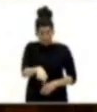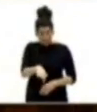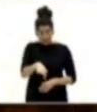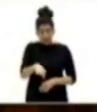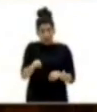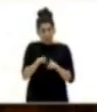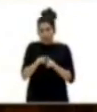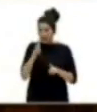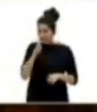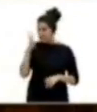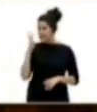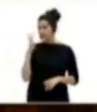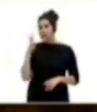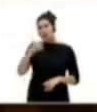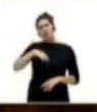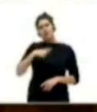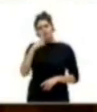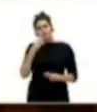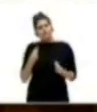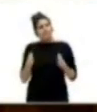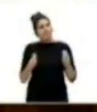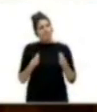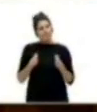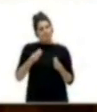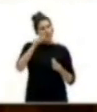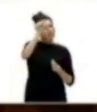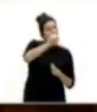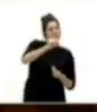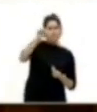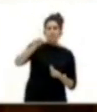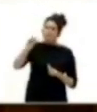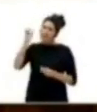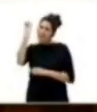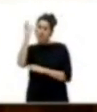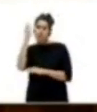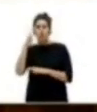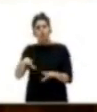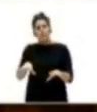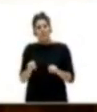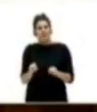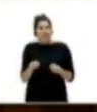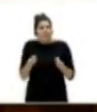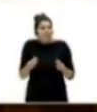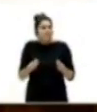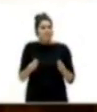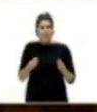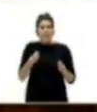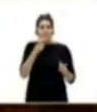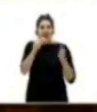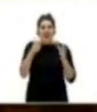hace cuatro años, tenemos la sensación de estar escuchando un discurso de investidura lleno de palabras vacías y huecas.